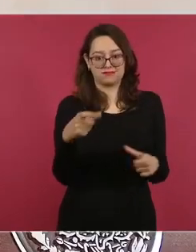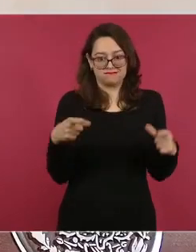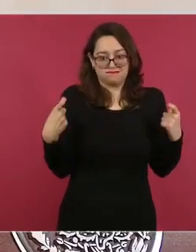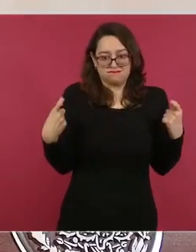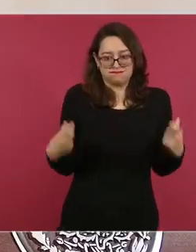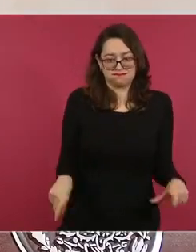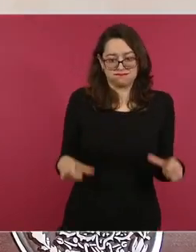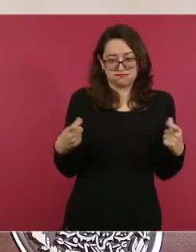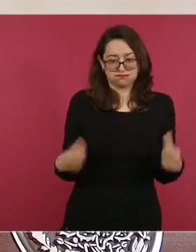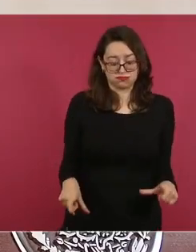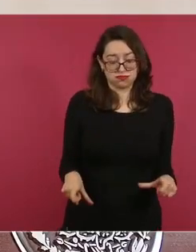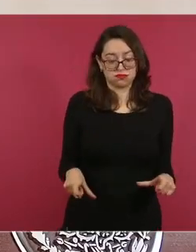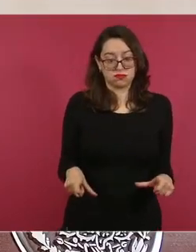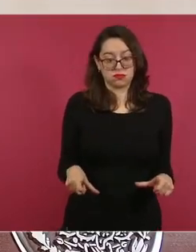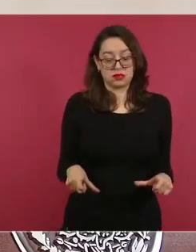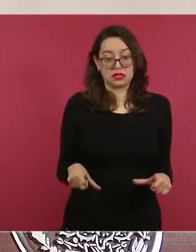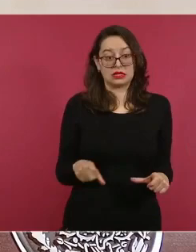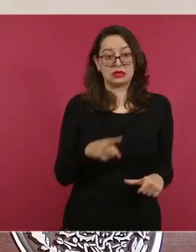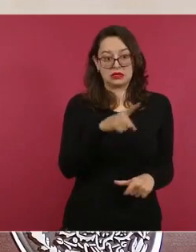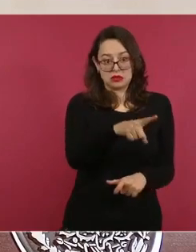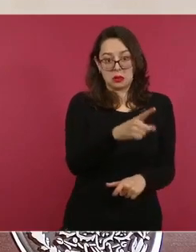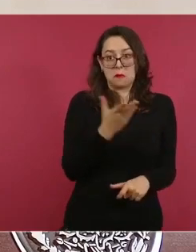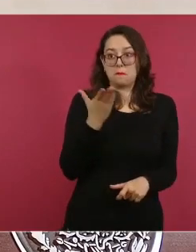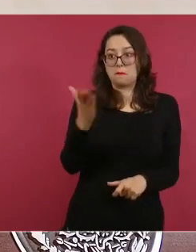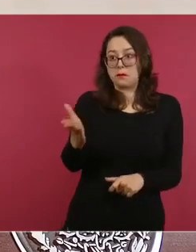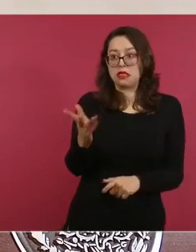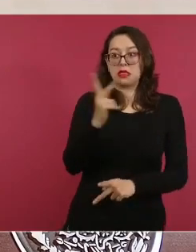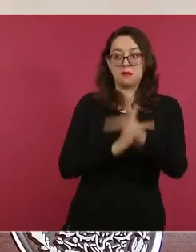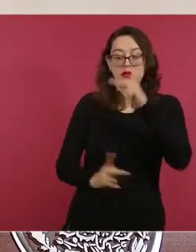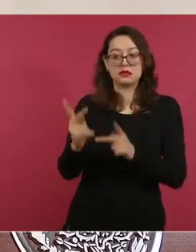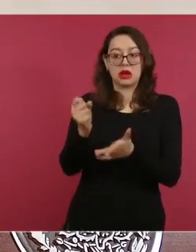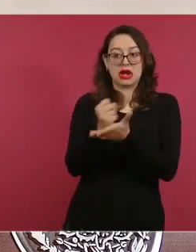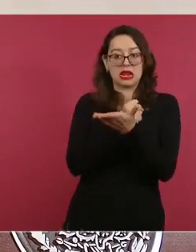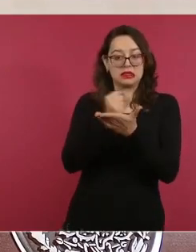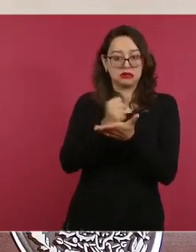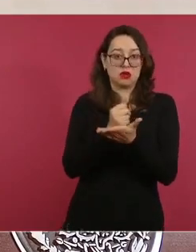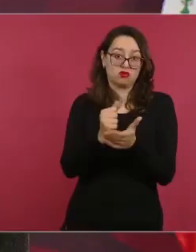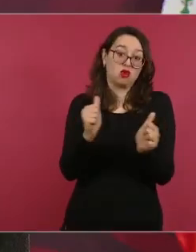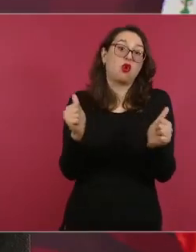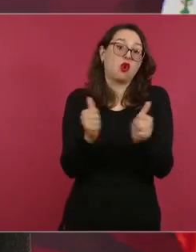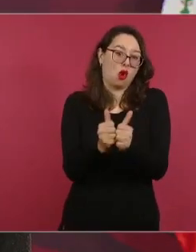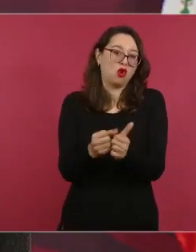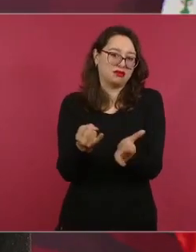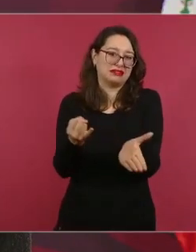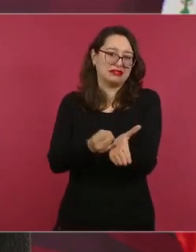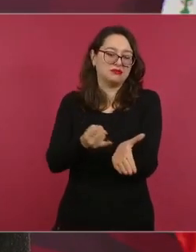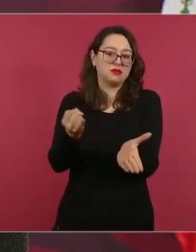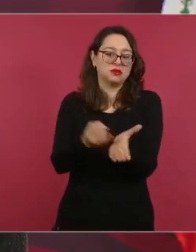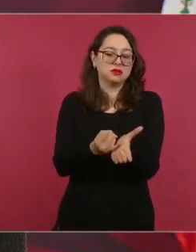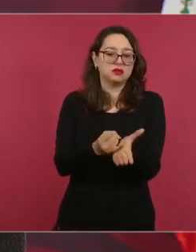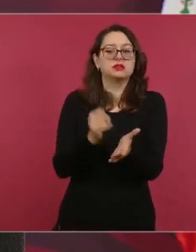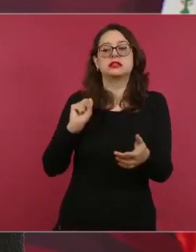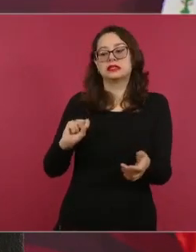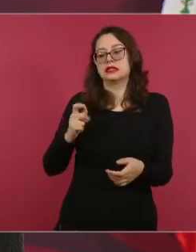Si contratan créditos con la banca comercial,